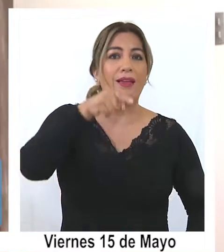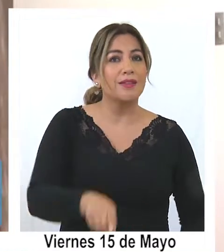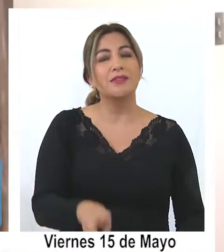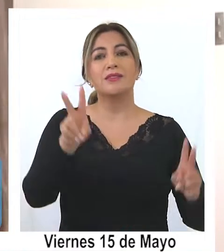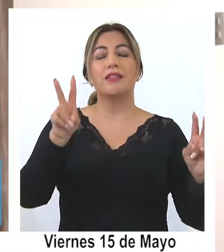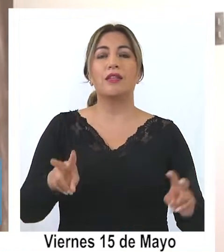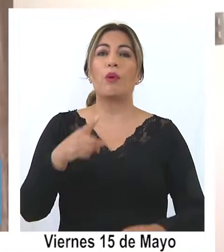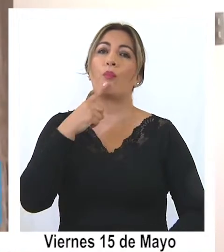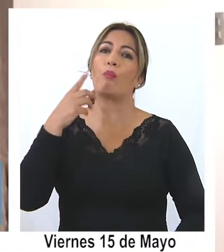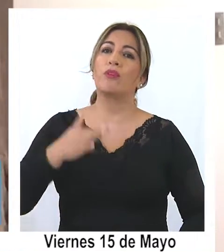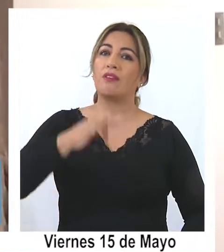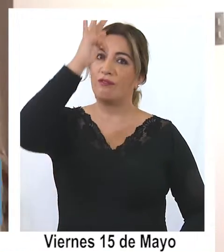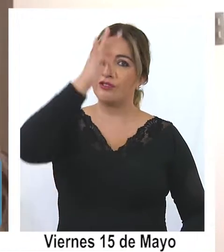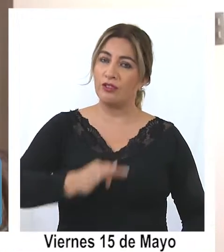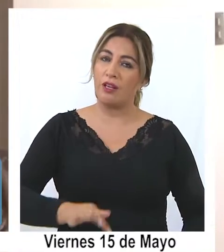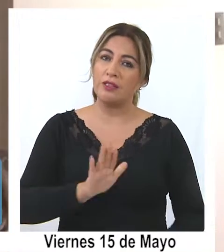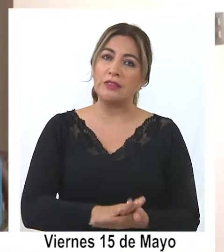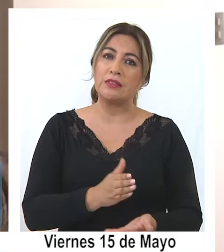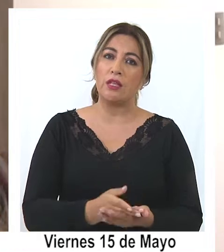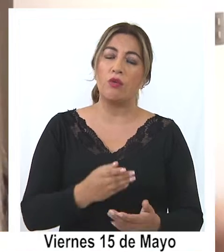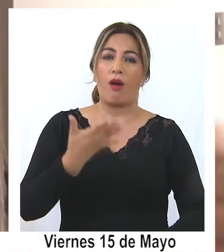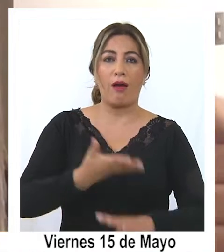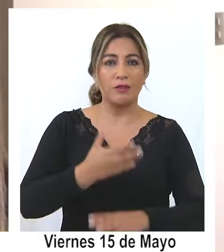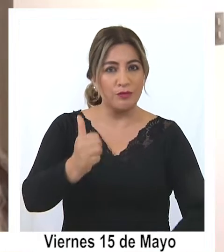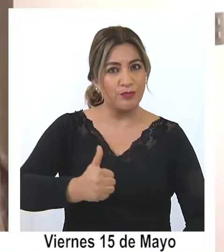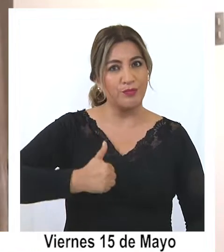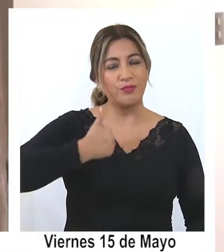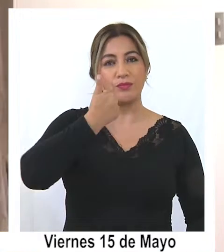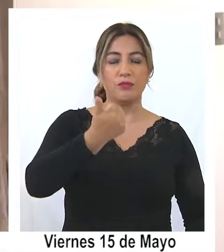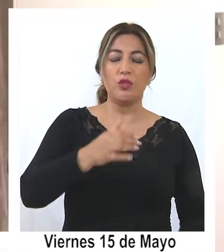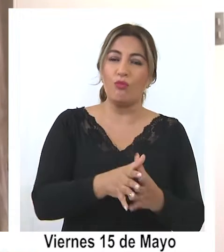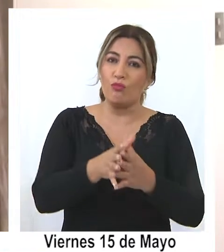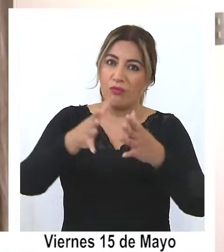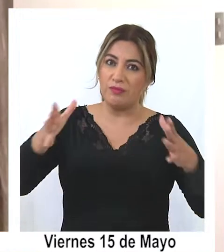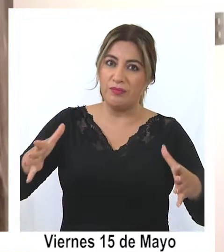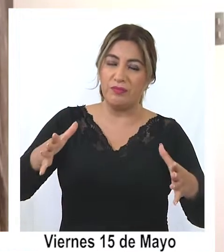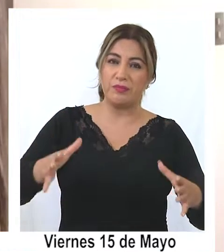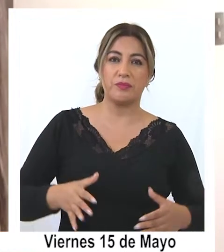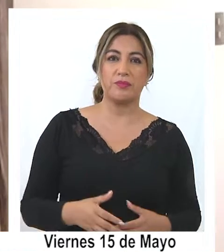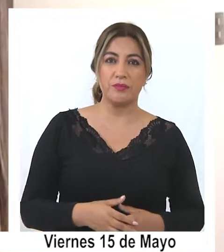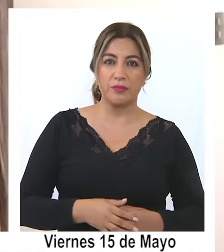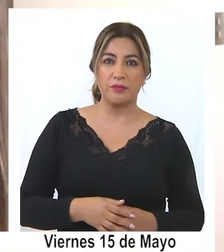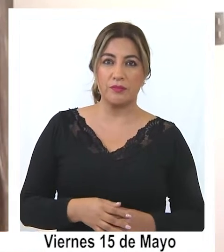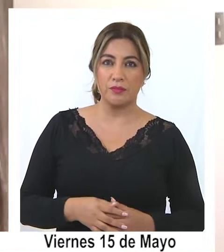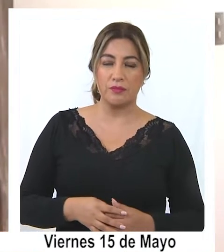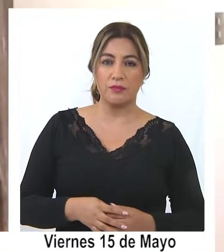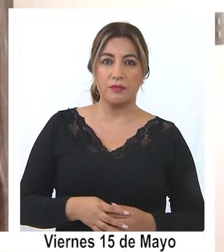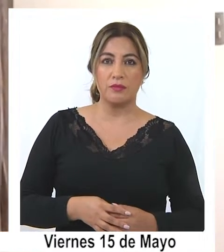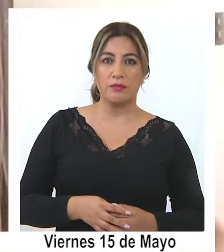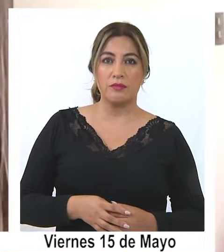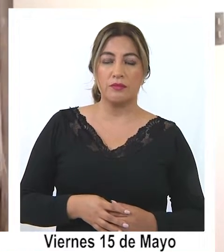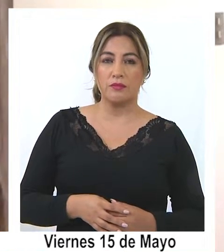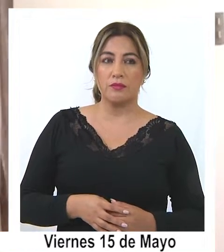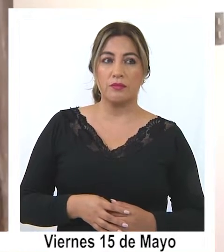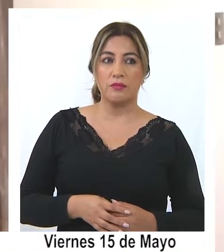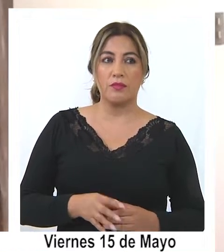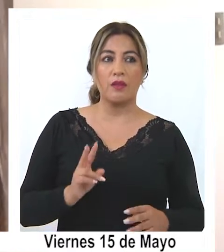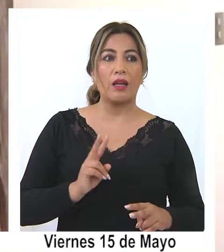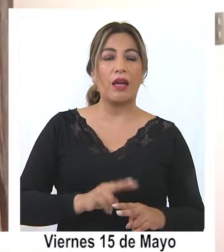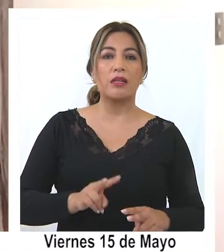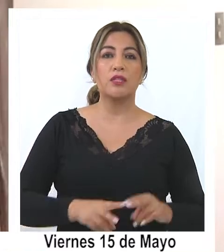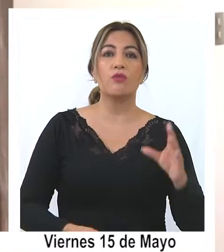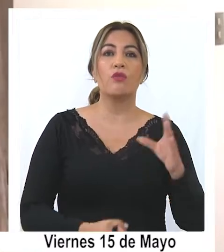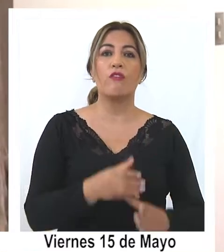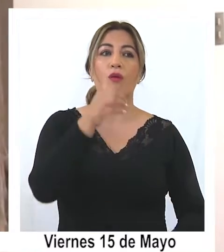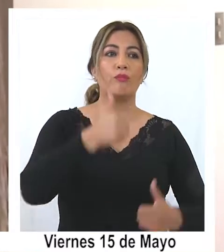también se valora de los funcionarios de salud que han tenido una disposición tremenda en formar estas